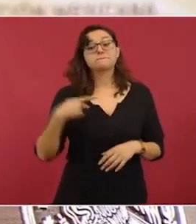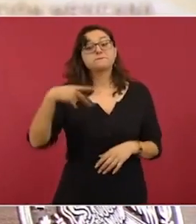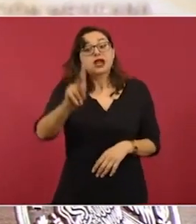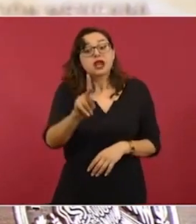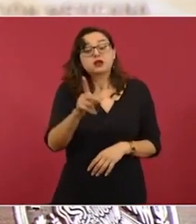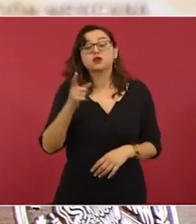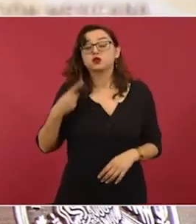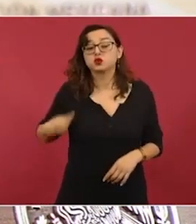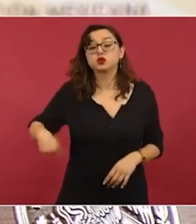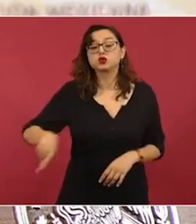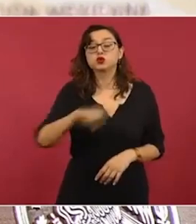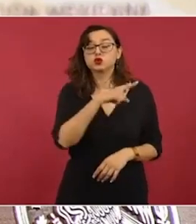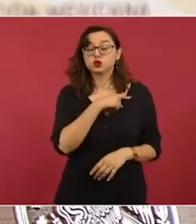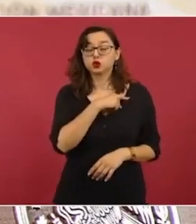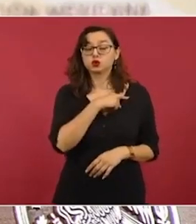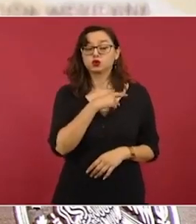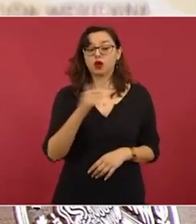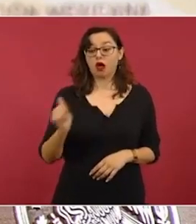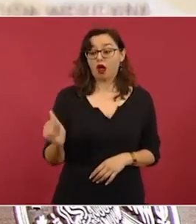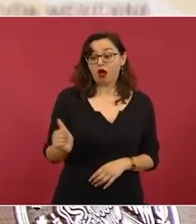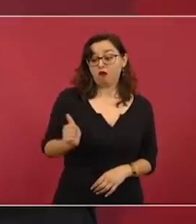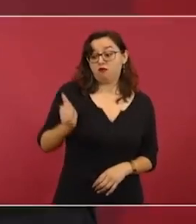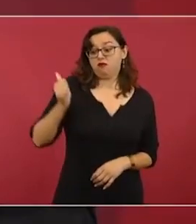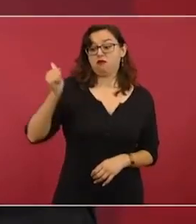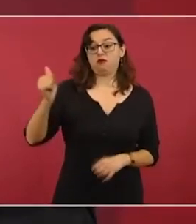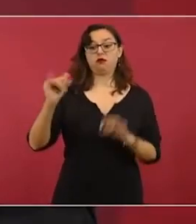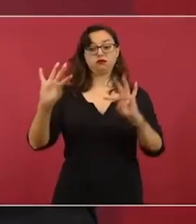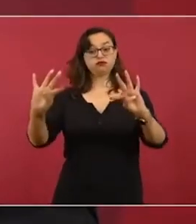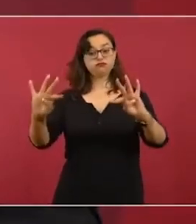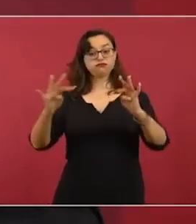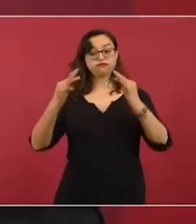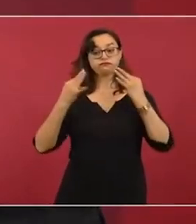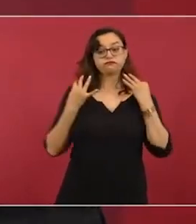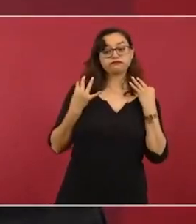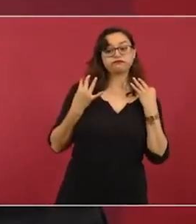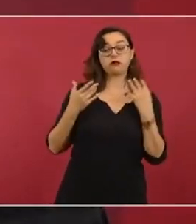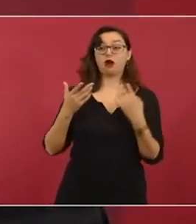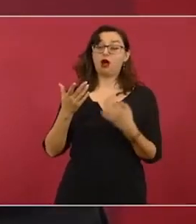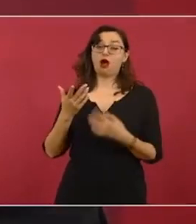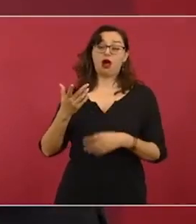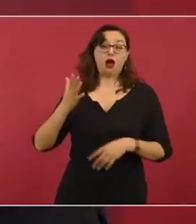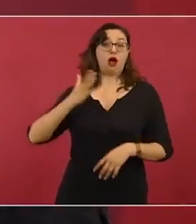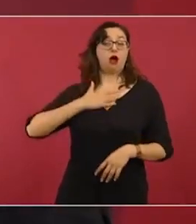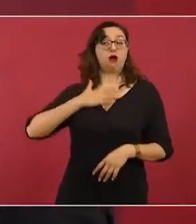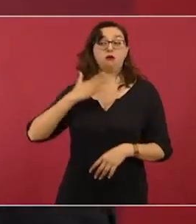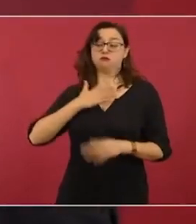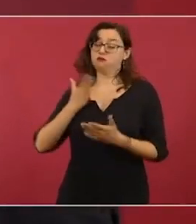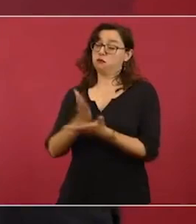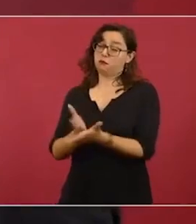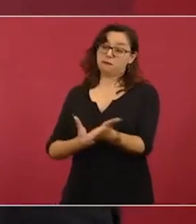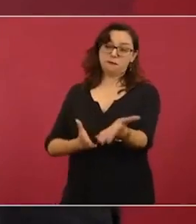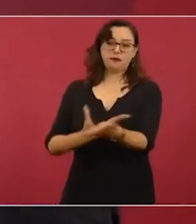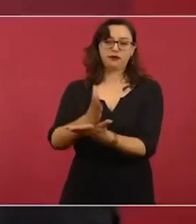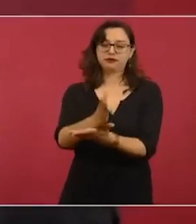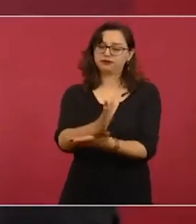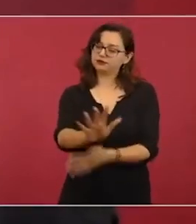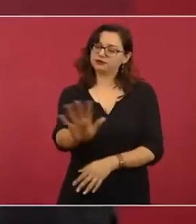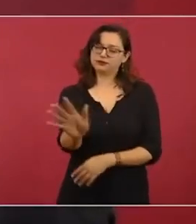que vaya más allá de